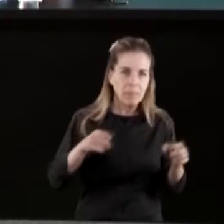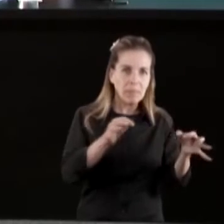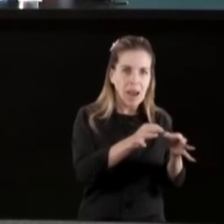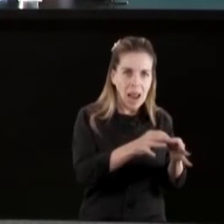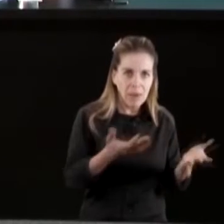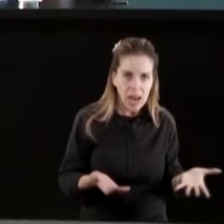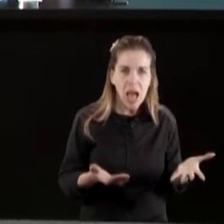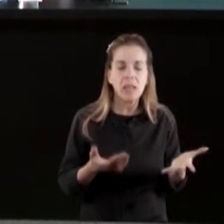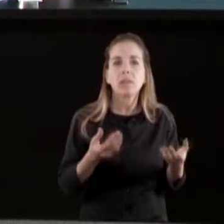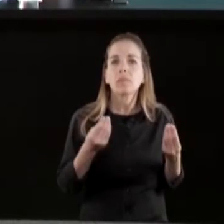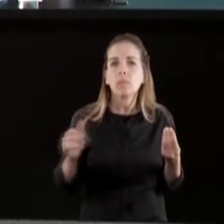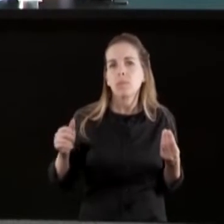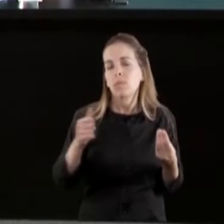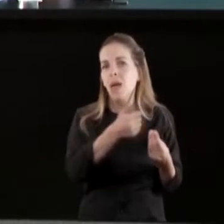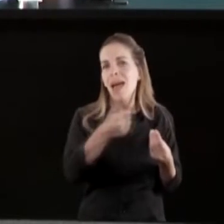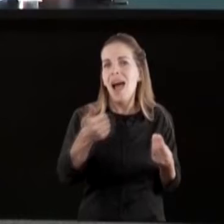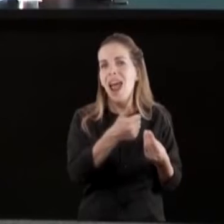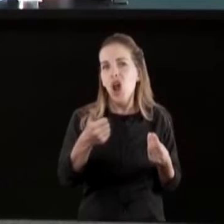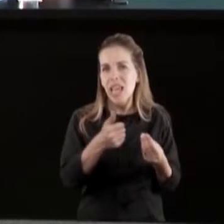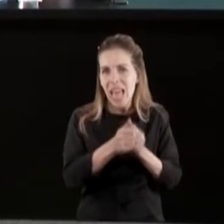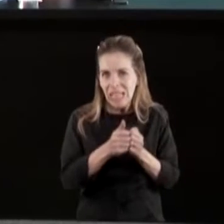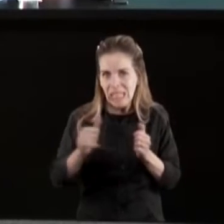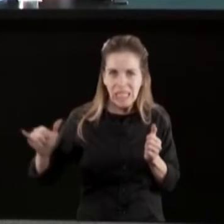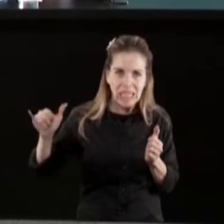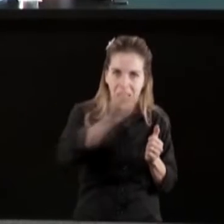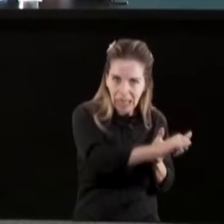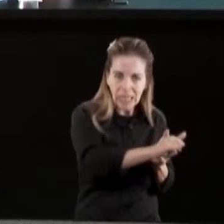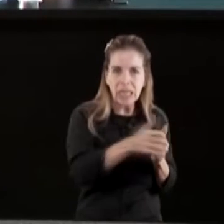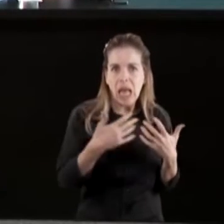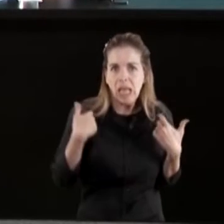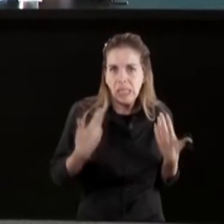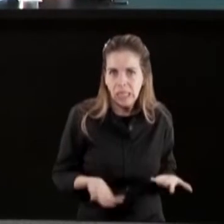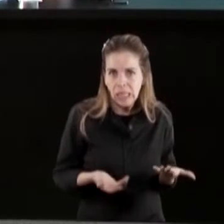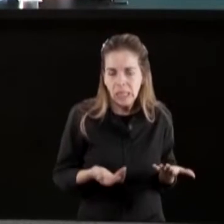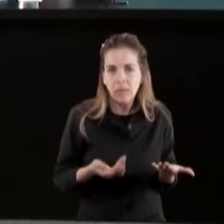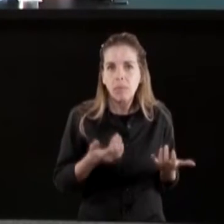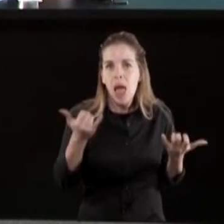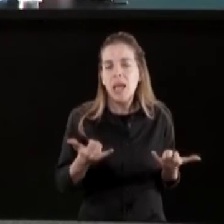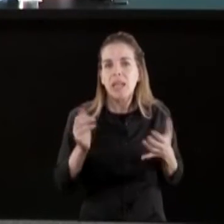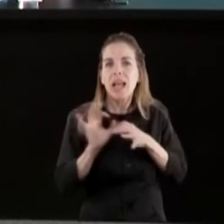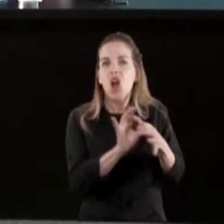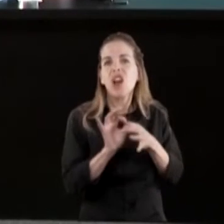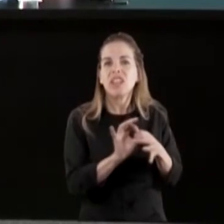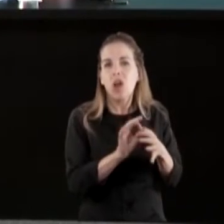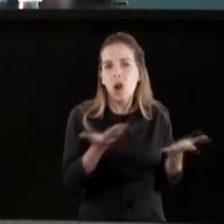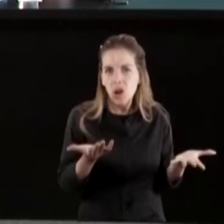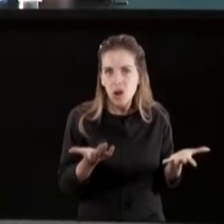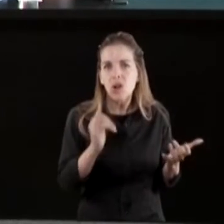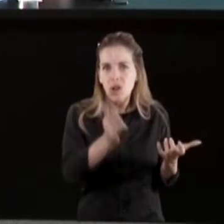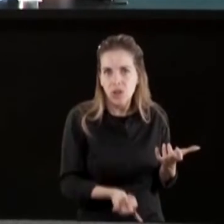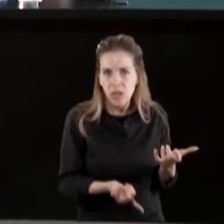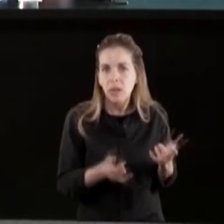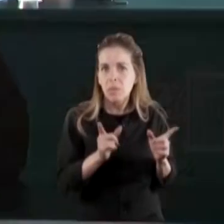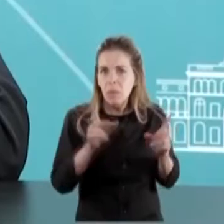y que permitirían también generar un vínculo de conectividad distinto con las islas. Eso es parte también de